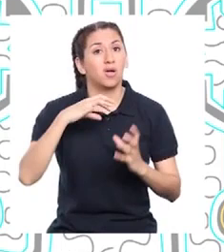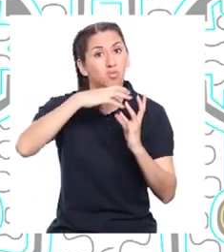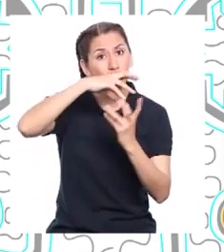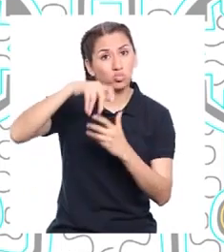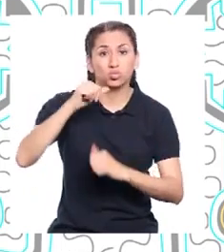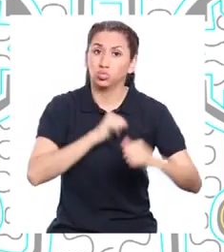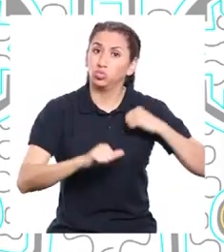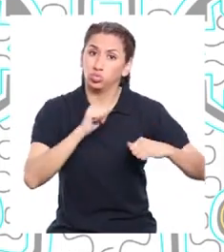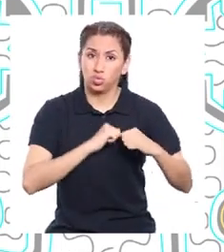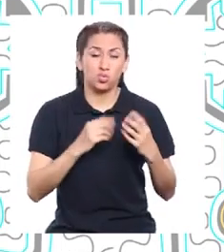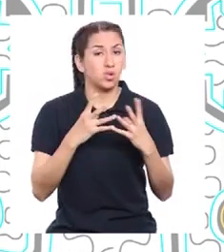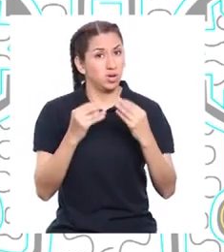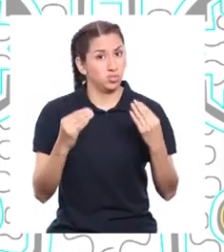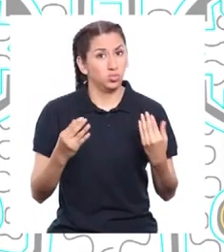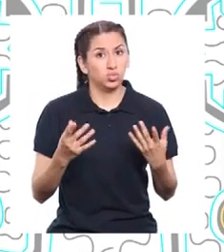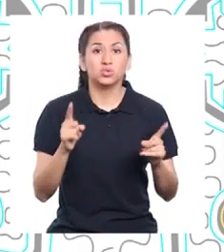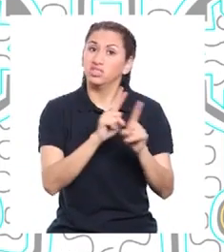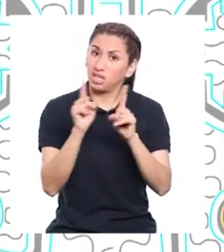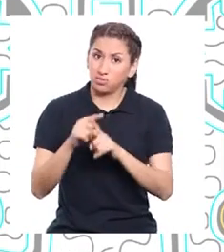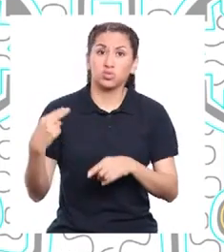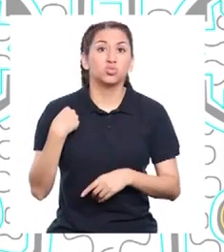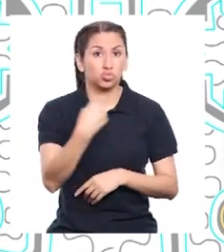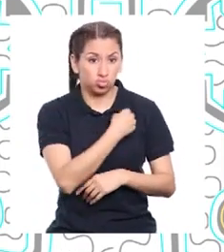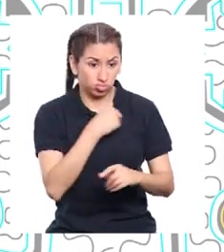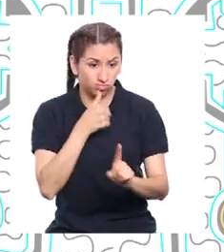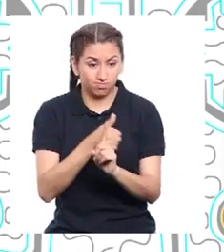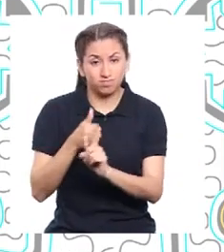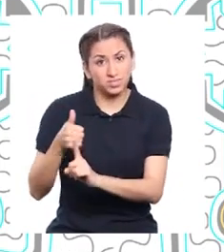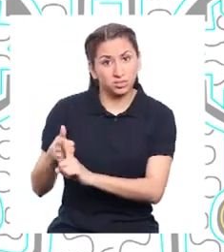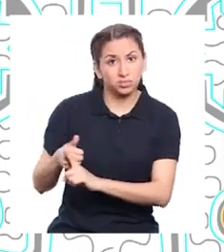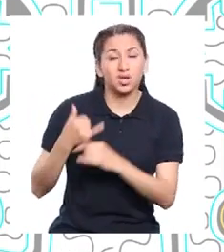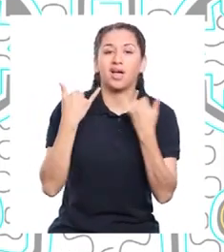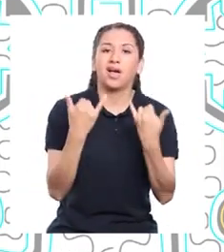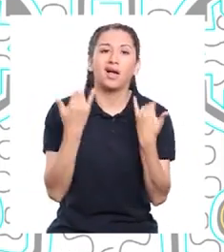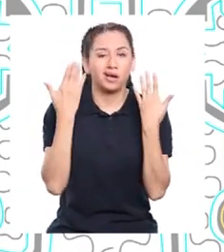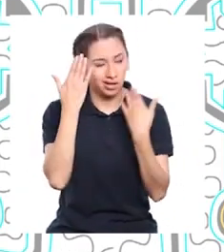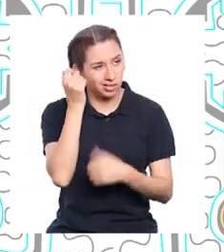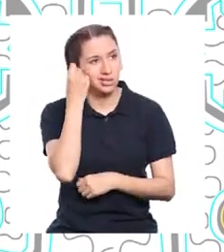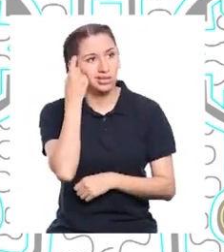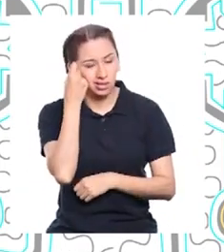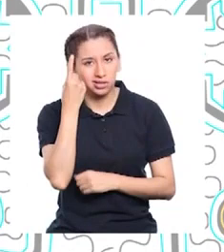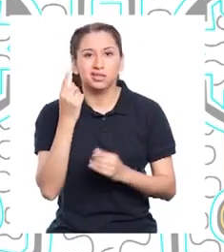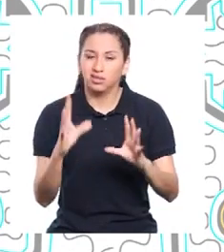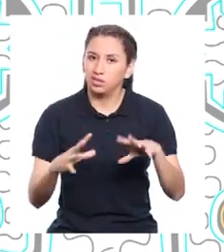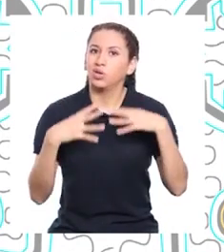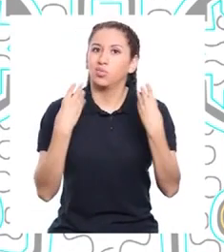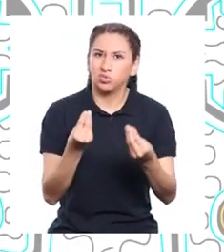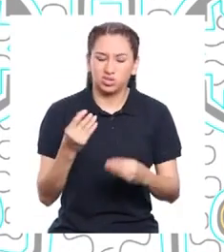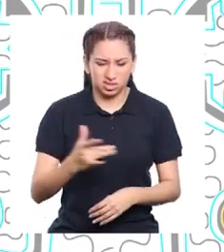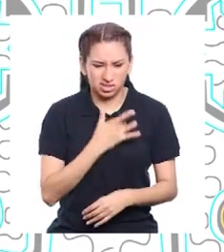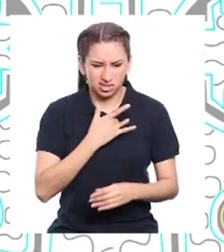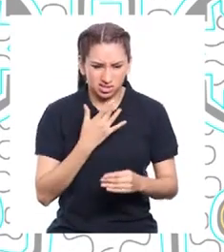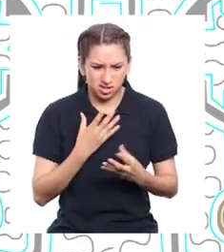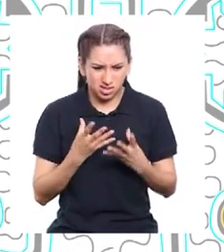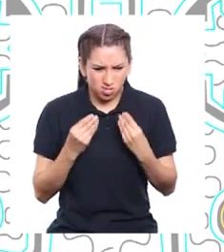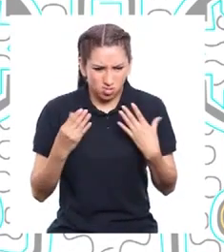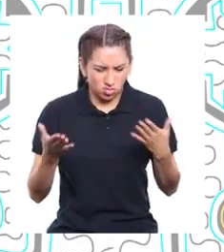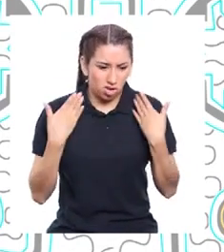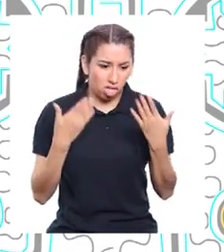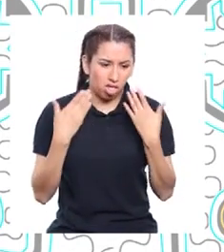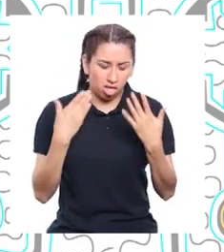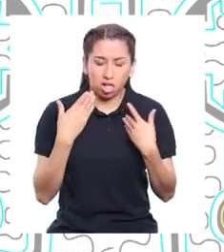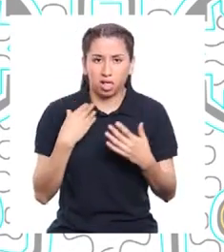daño al planeta y a nosotros mismos. Ahora ya entiendo por qué sentimos más calor